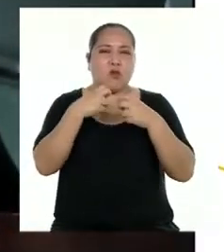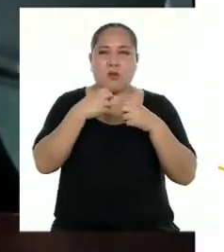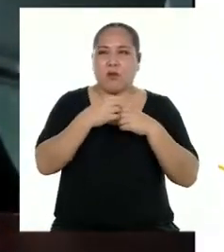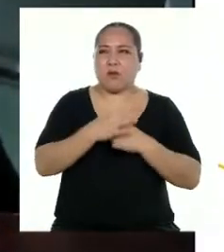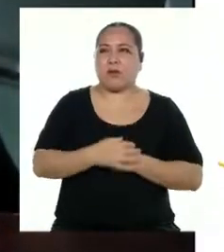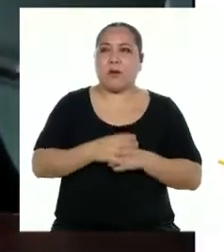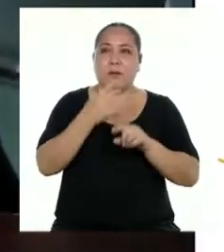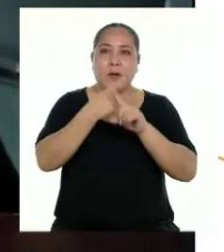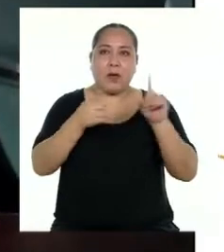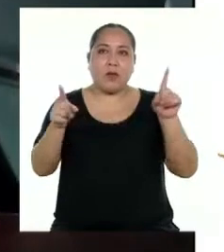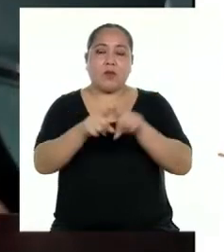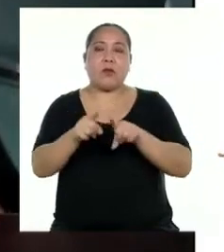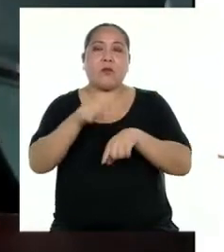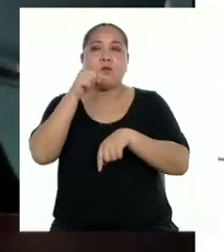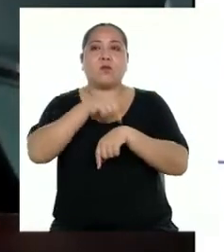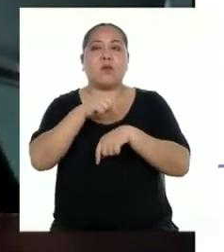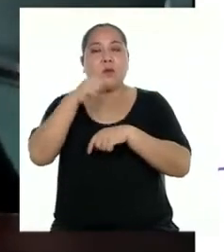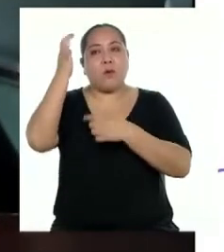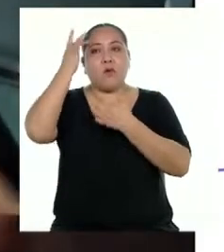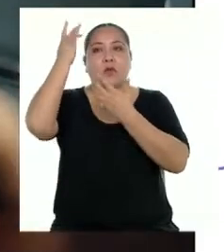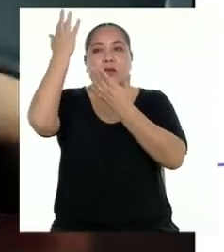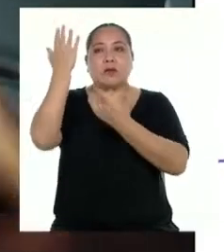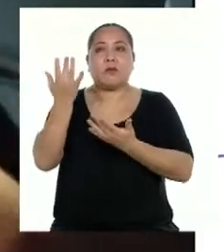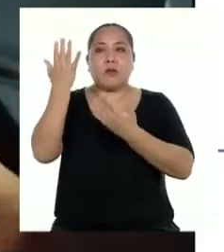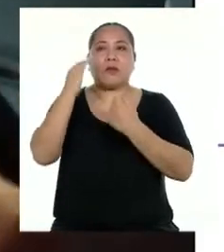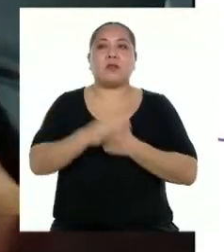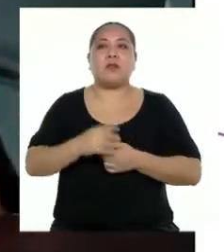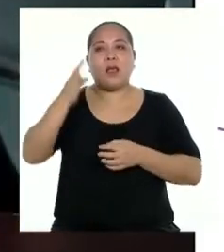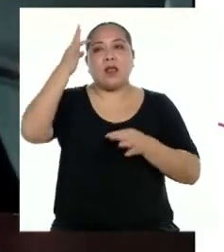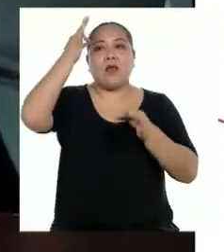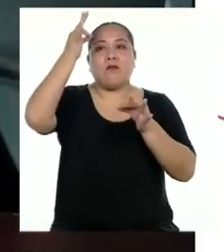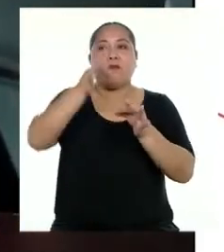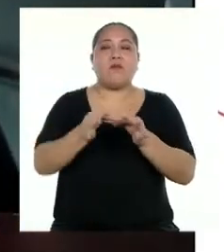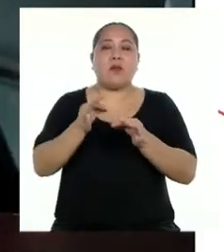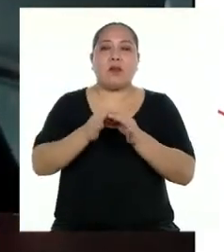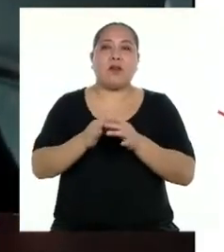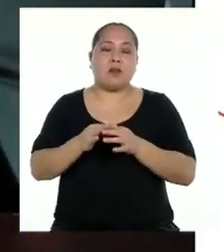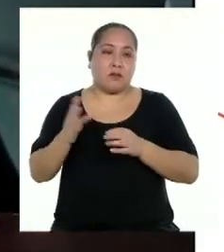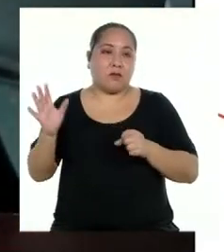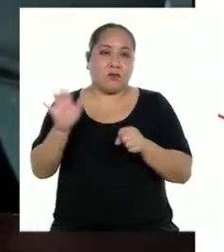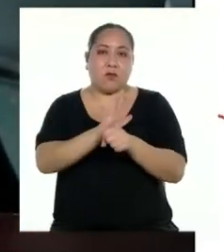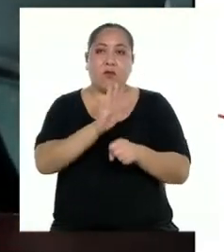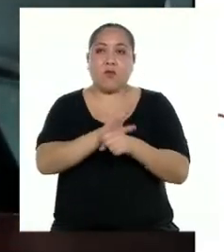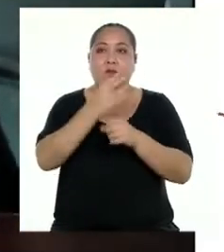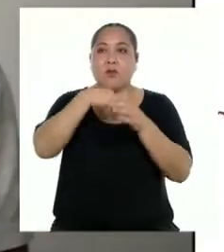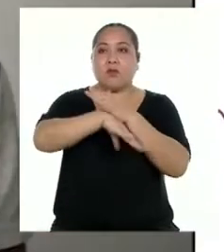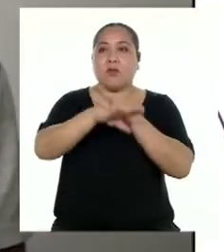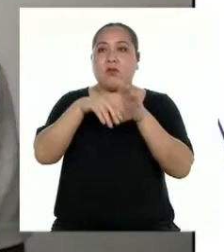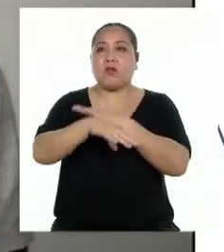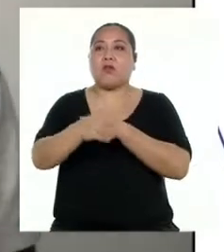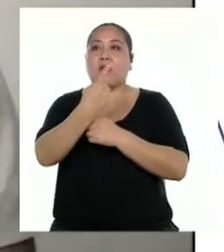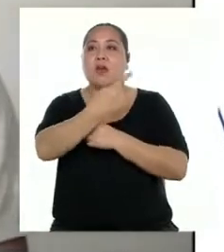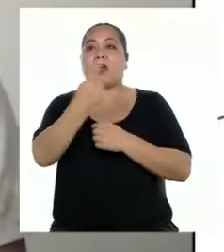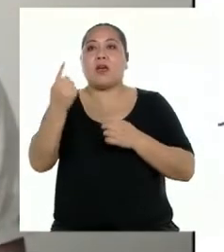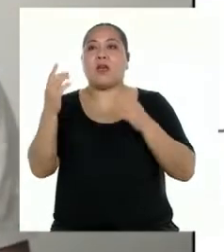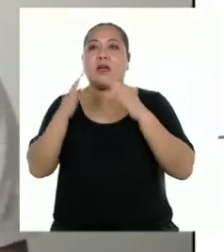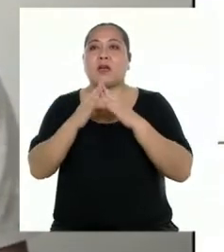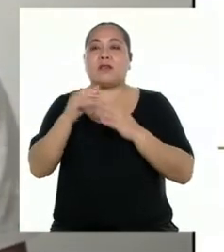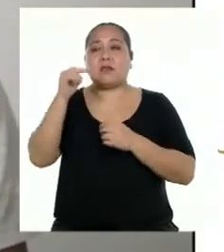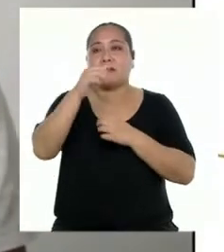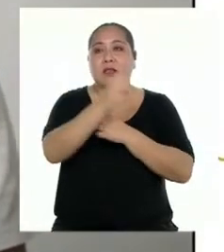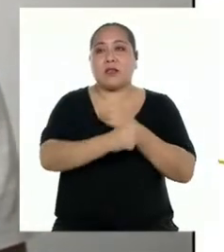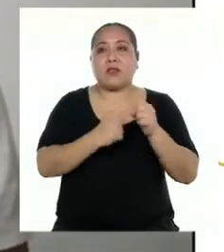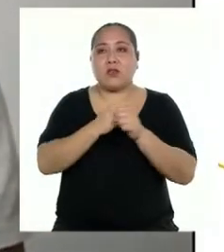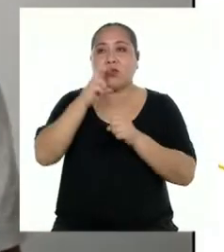Pero sin embargo, también un periodo de esperanza, en donde la fe reinó en cada uno de los hogares. Bueno, Yaremis, este año